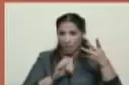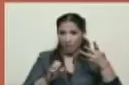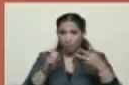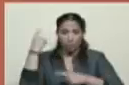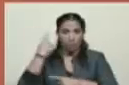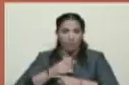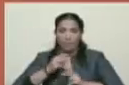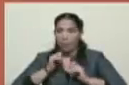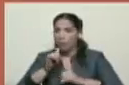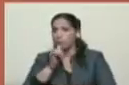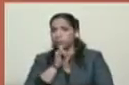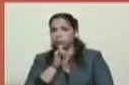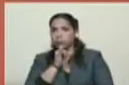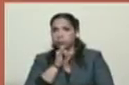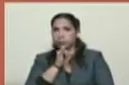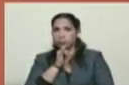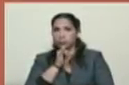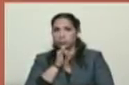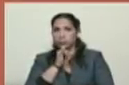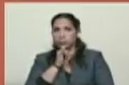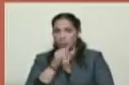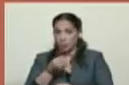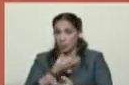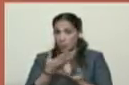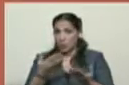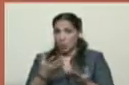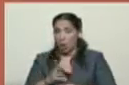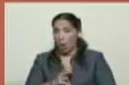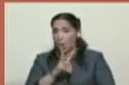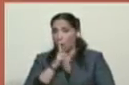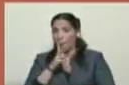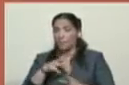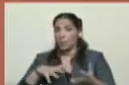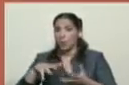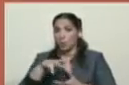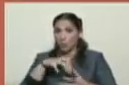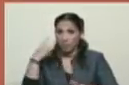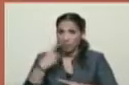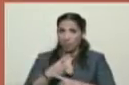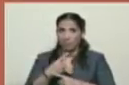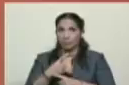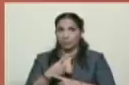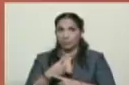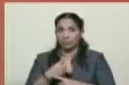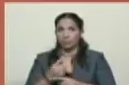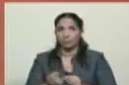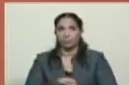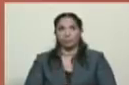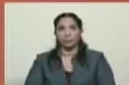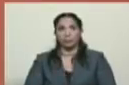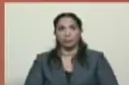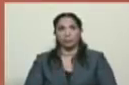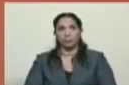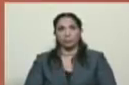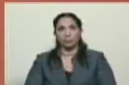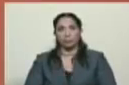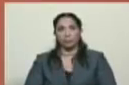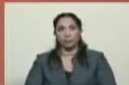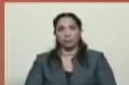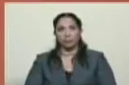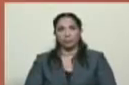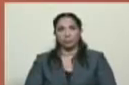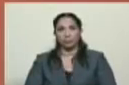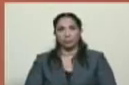informar a la opinión pública y que queremos resaltar por la gravedad que tiene, y es el hecho de que del